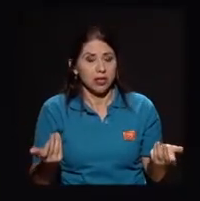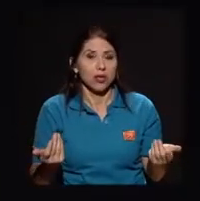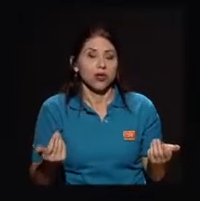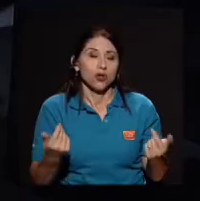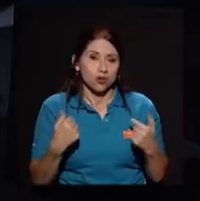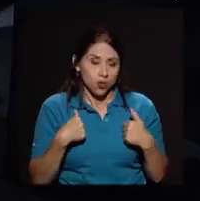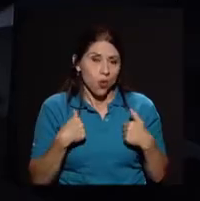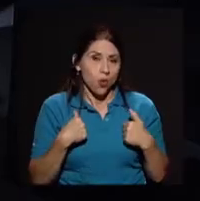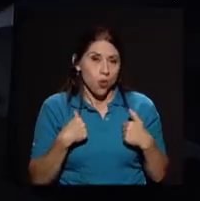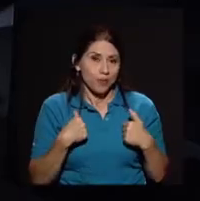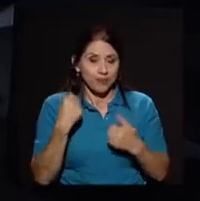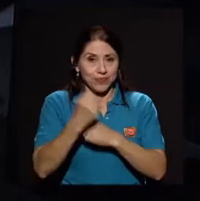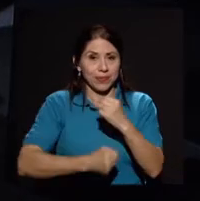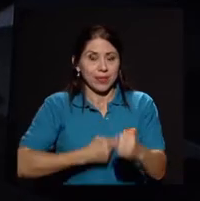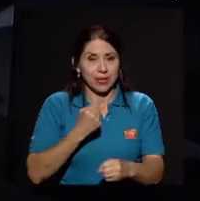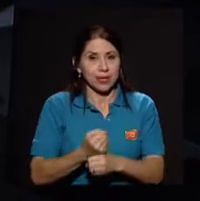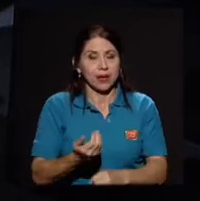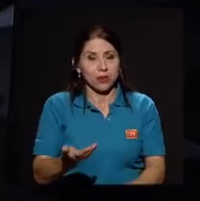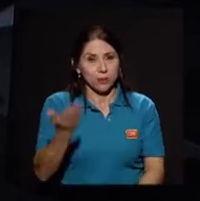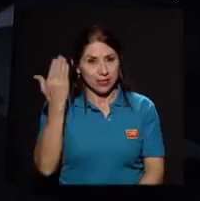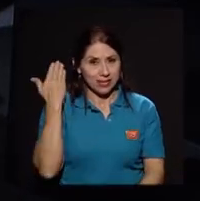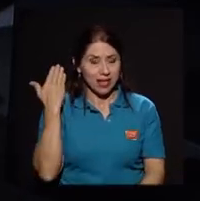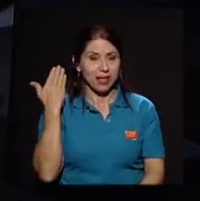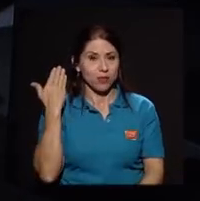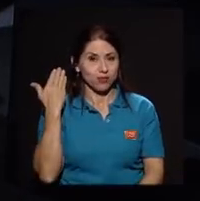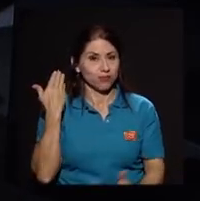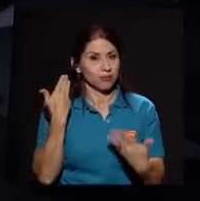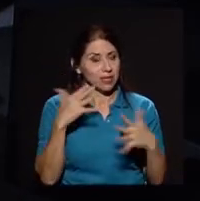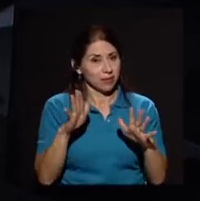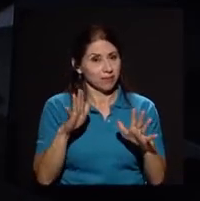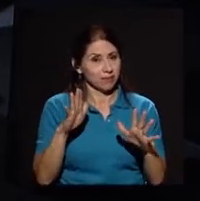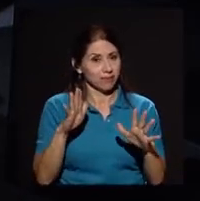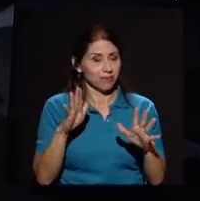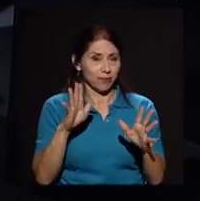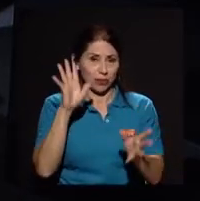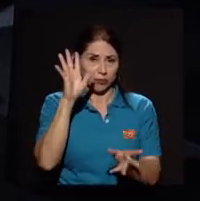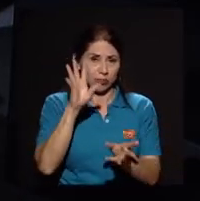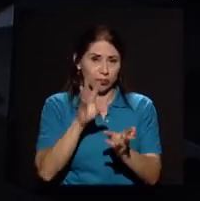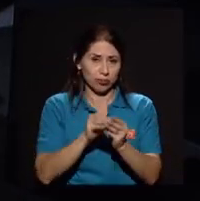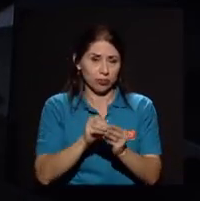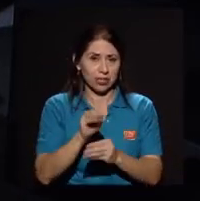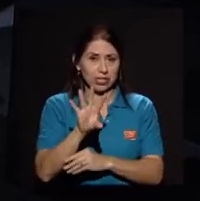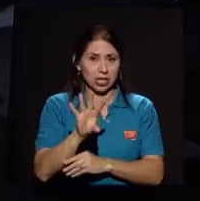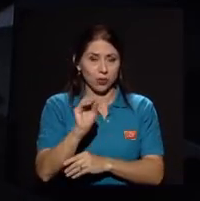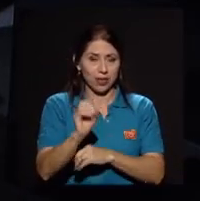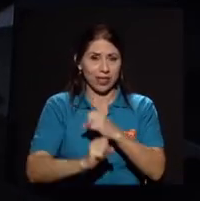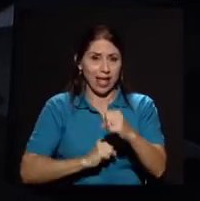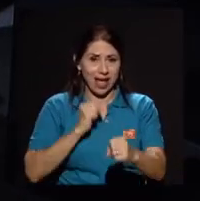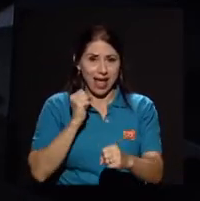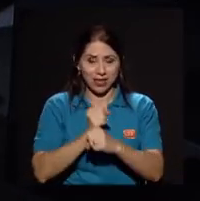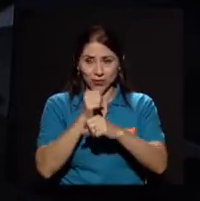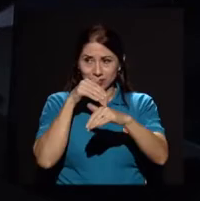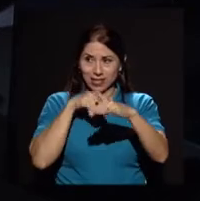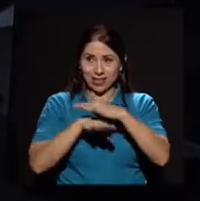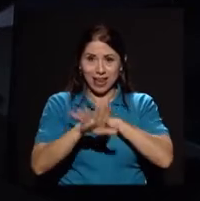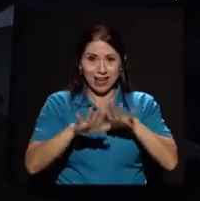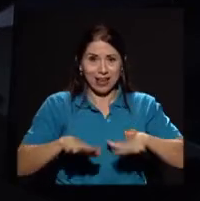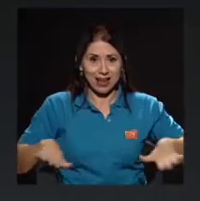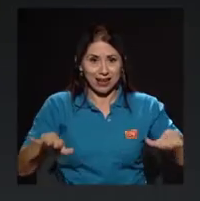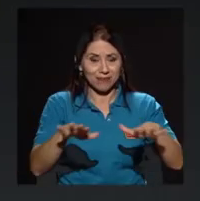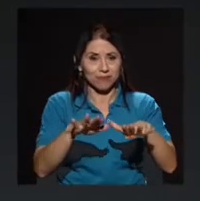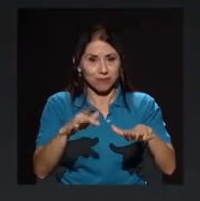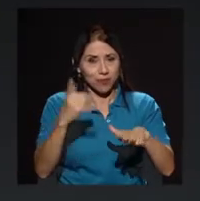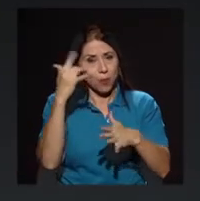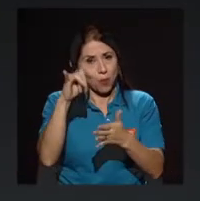Yo, el año pasado, cumplí 50 años de haber llegado a este campus, de manera que por eso es que puedo